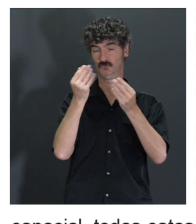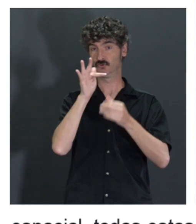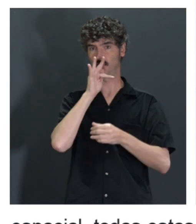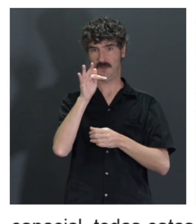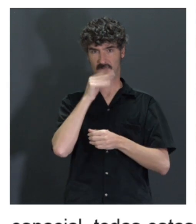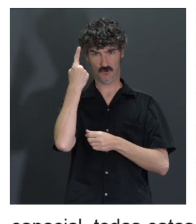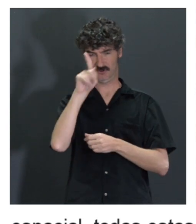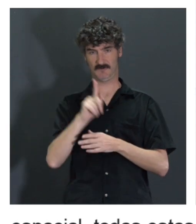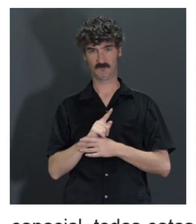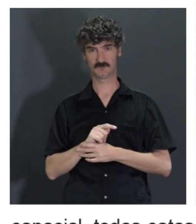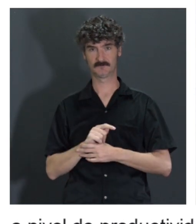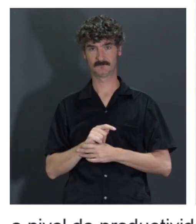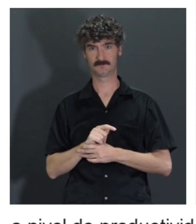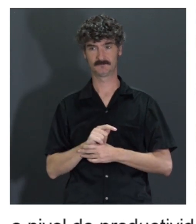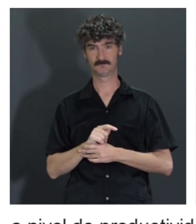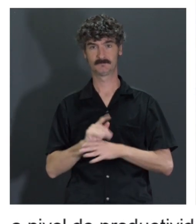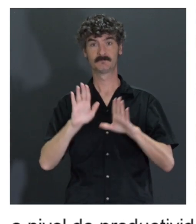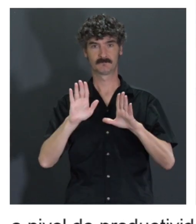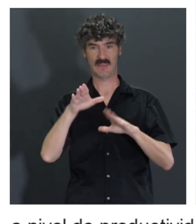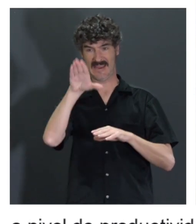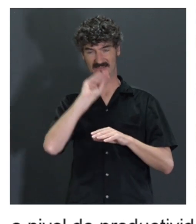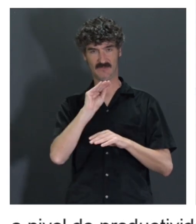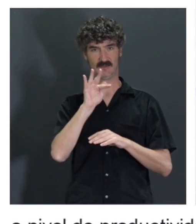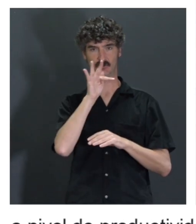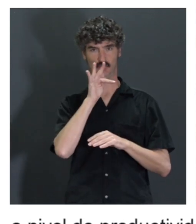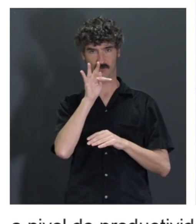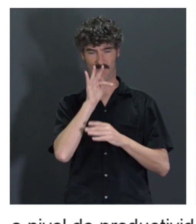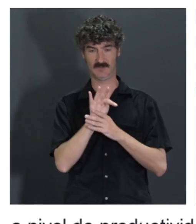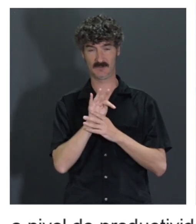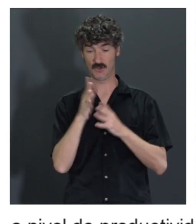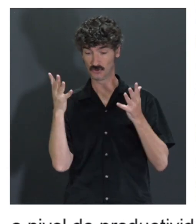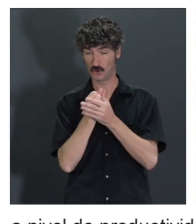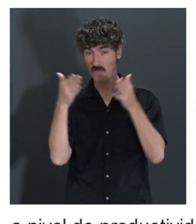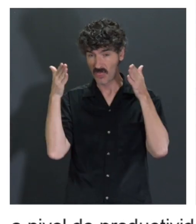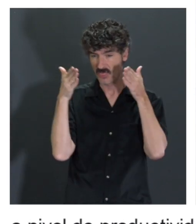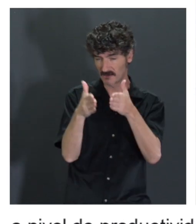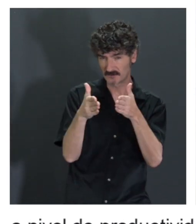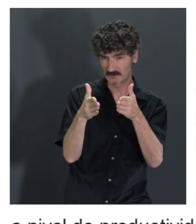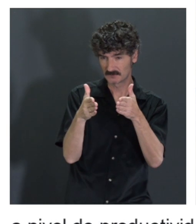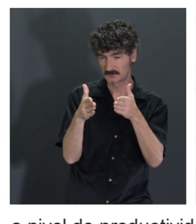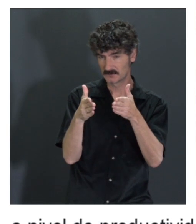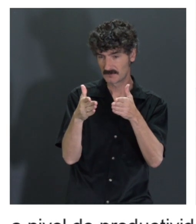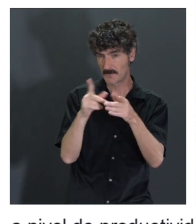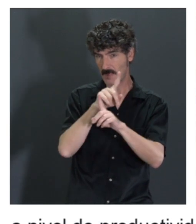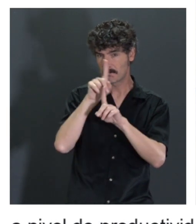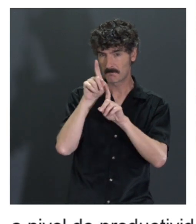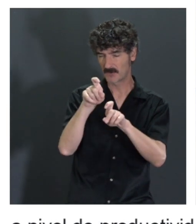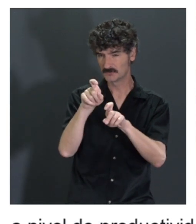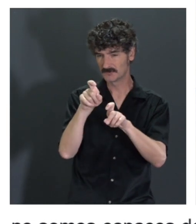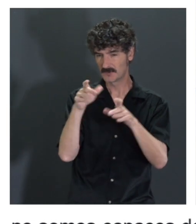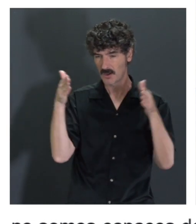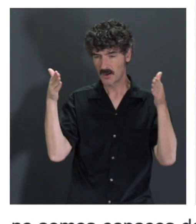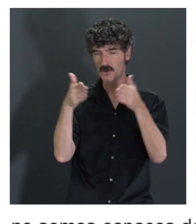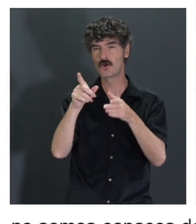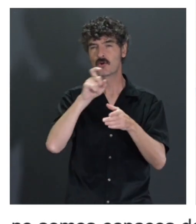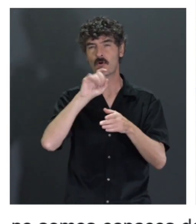entender. Y centrando todo esto en lo que comentabas en la pregunta de